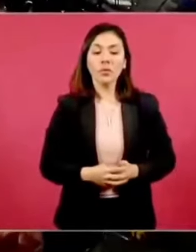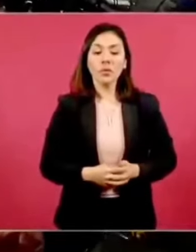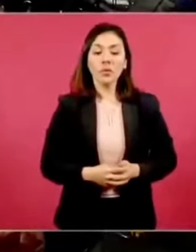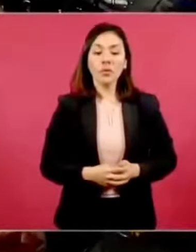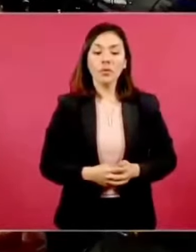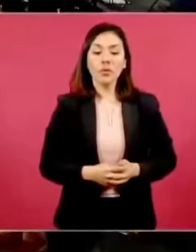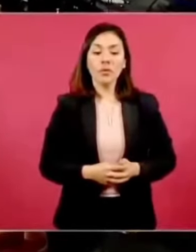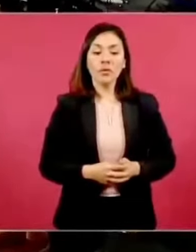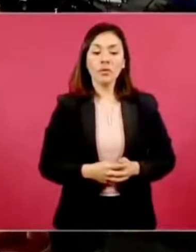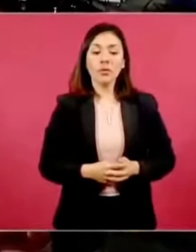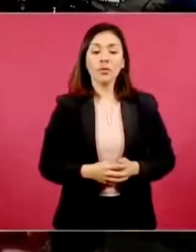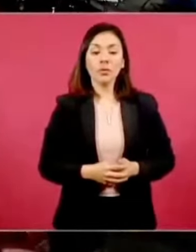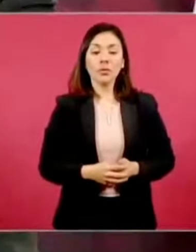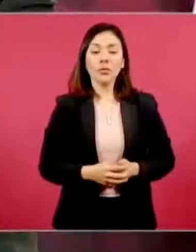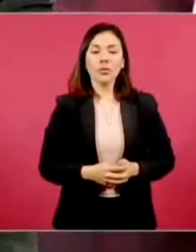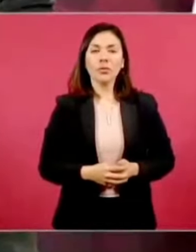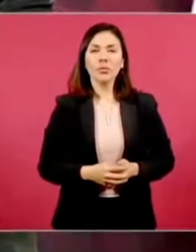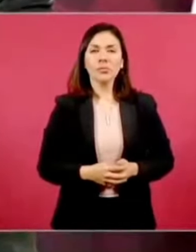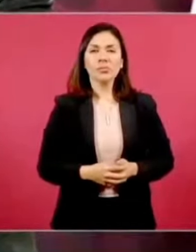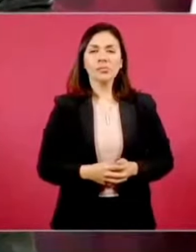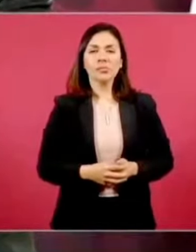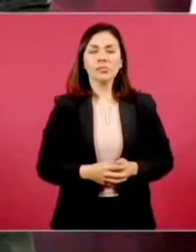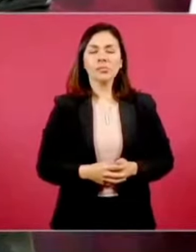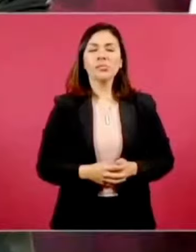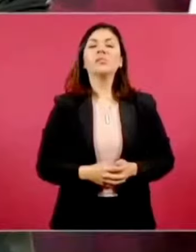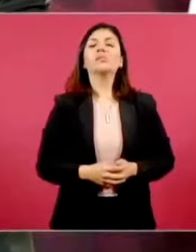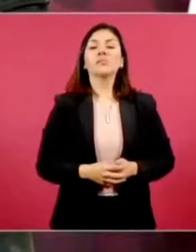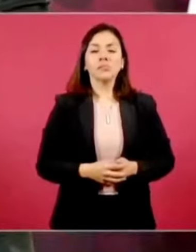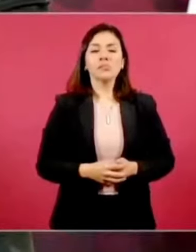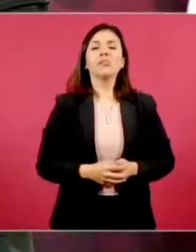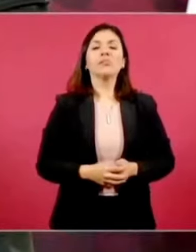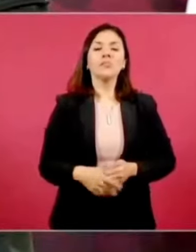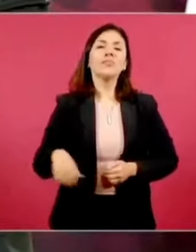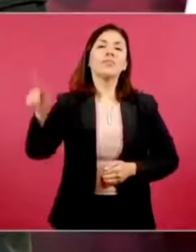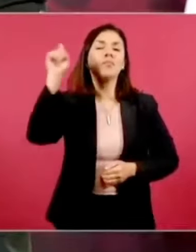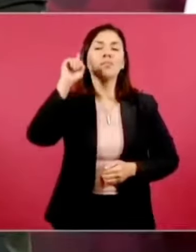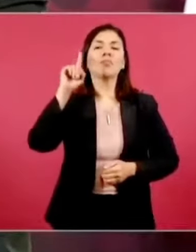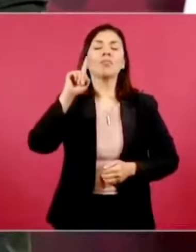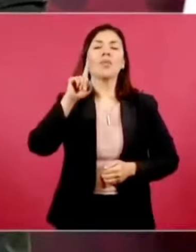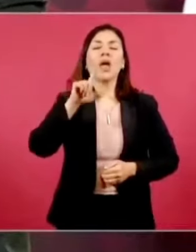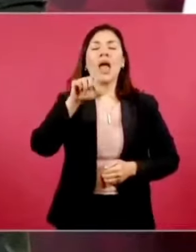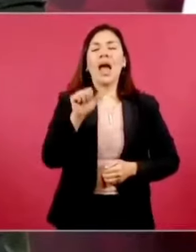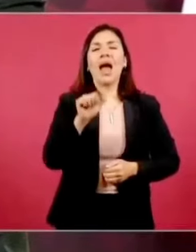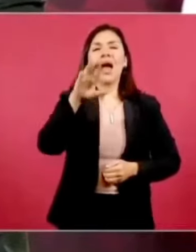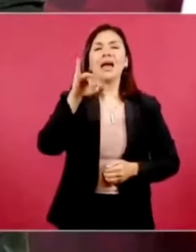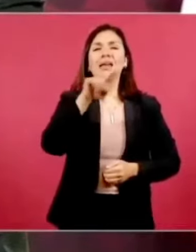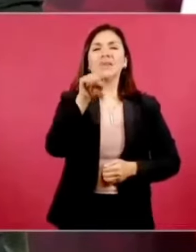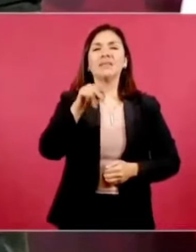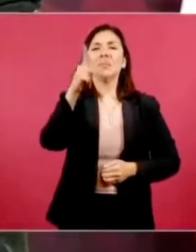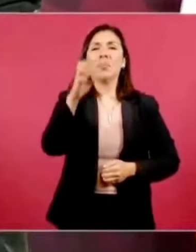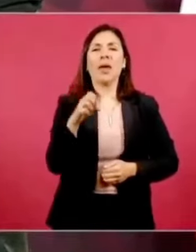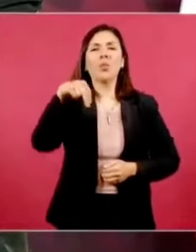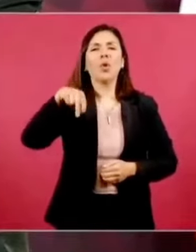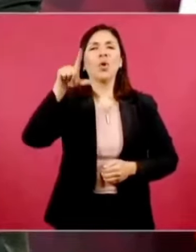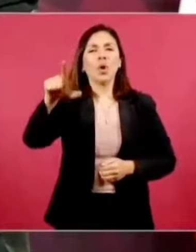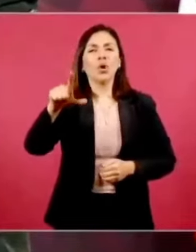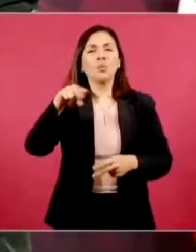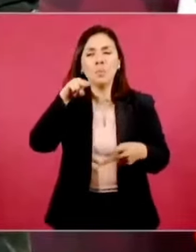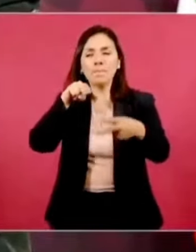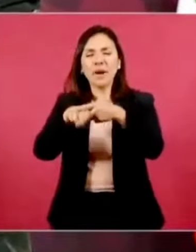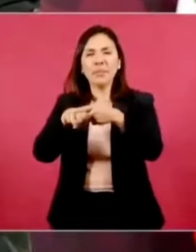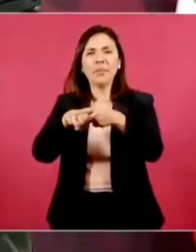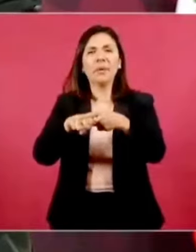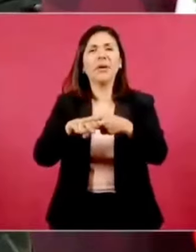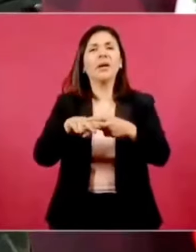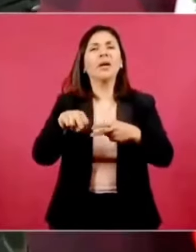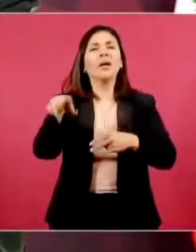miles, le llevaron allá en Davispe, me habló también. Para decirme que me